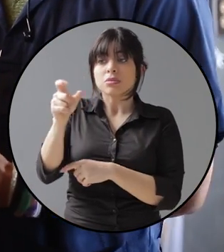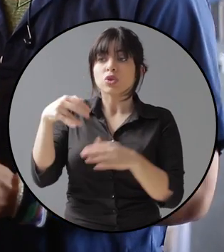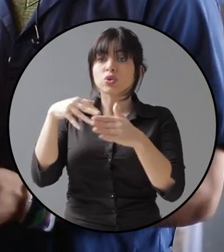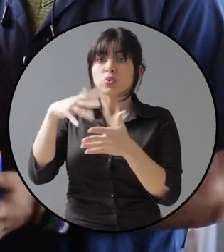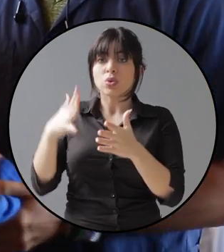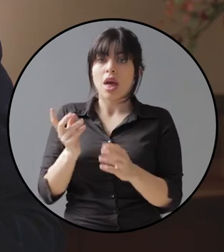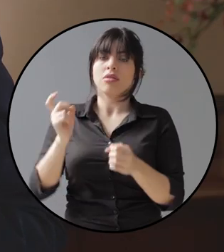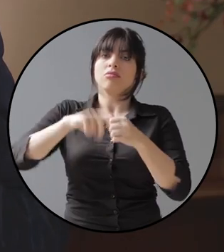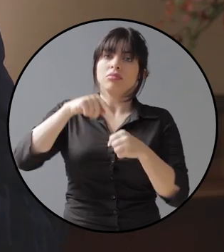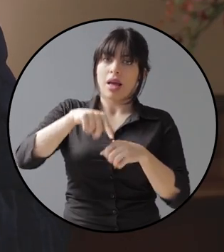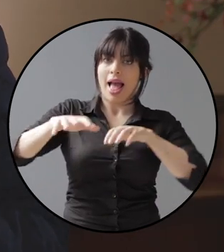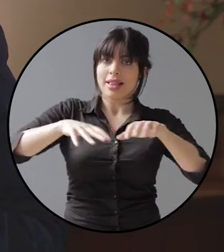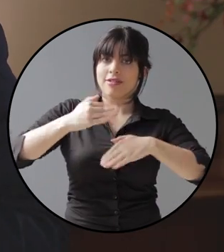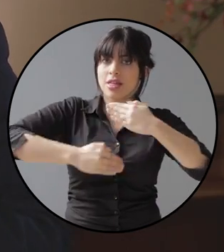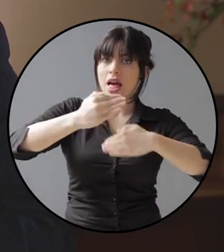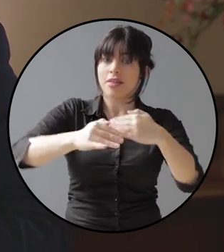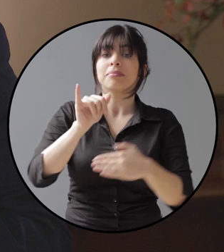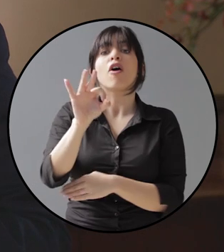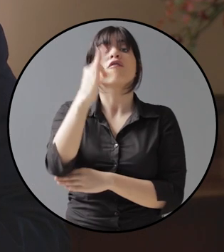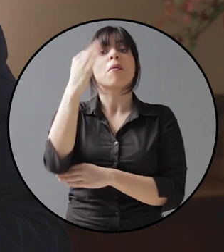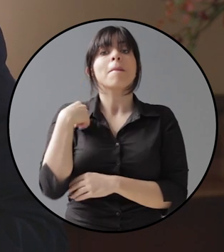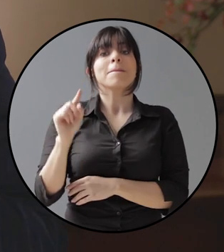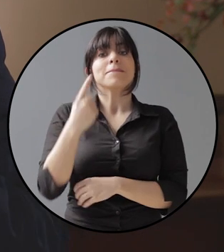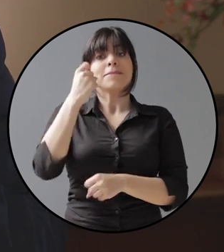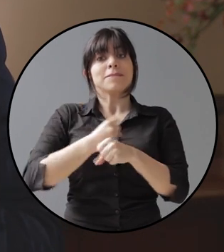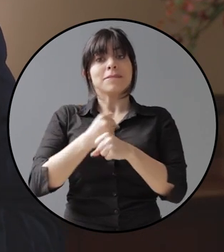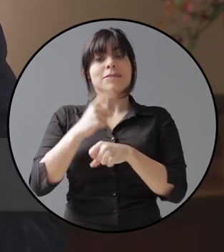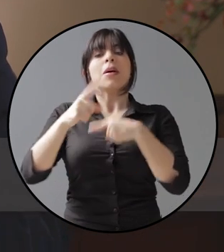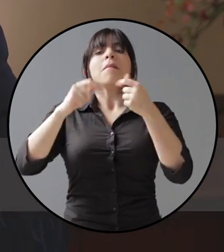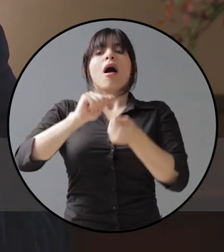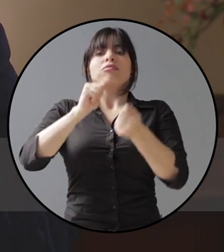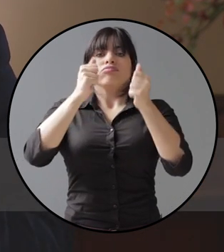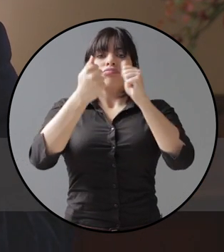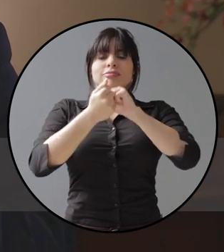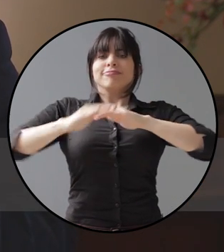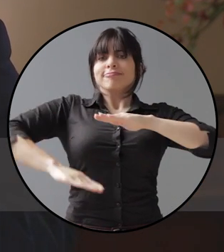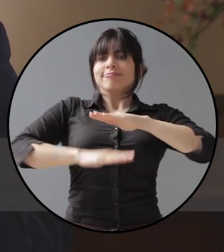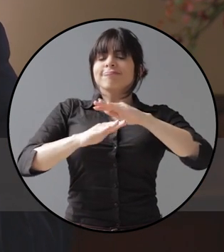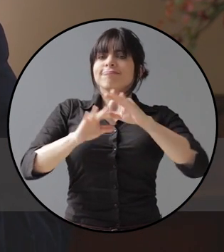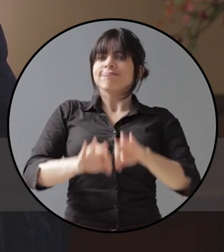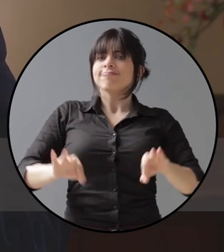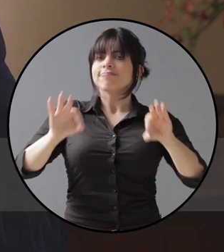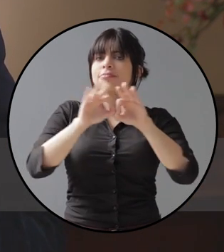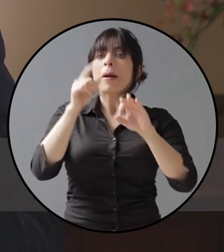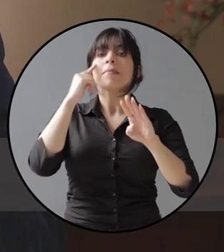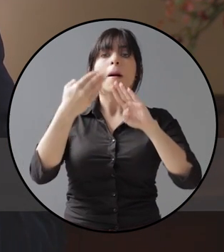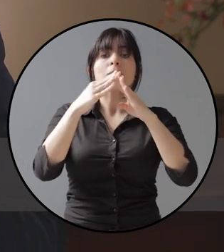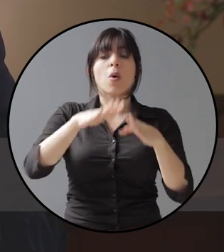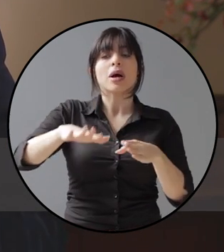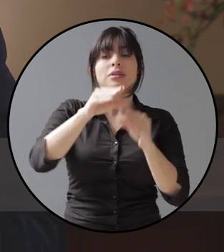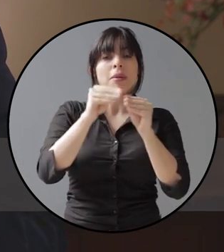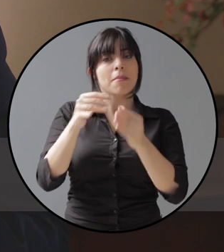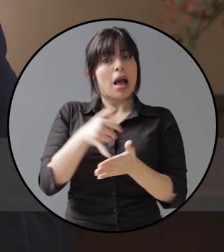a estas actividades. De esta manera, mi primer empleo se convertirá en un pilar para que las poblaciones